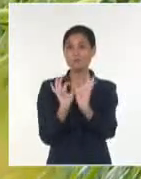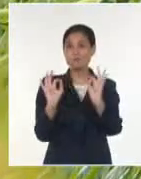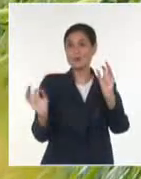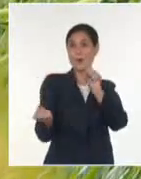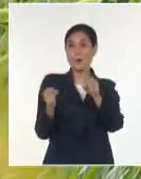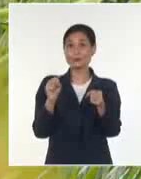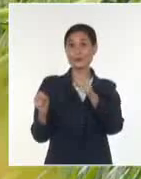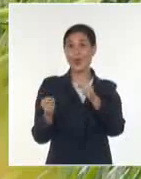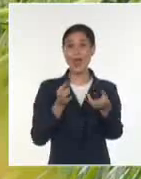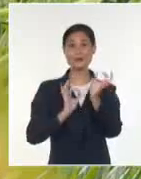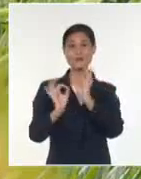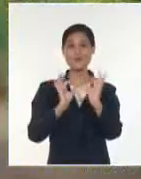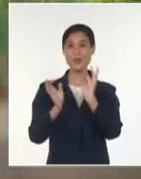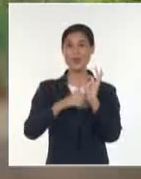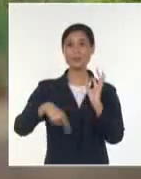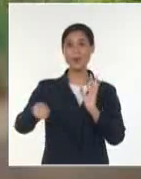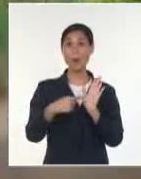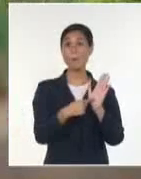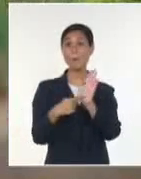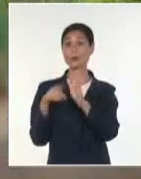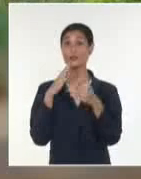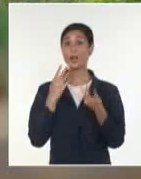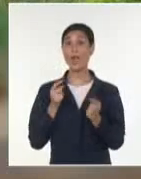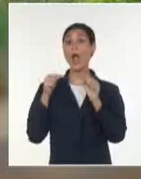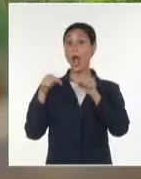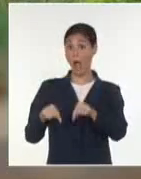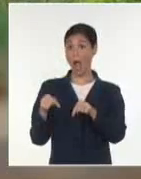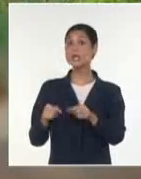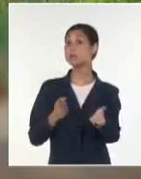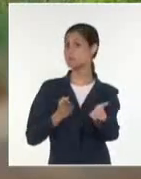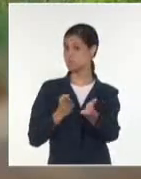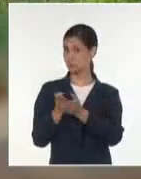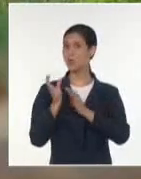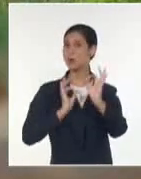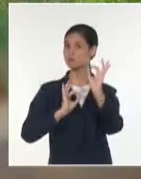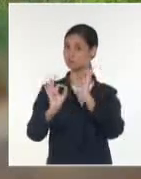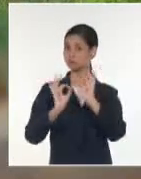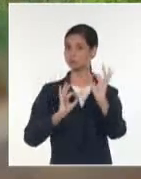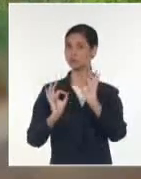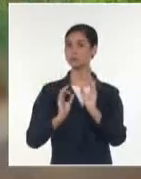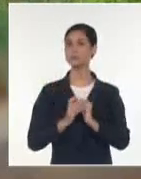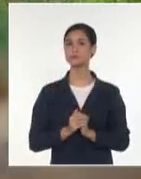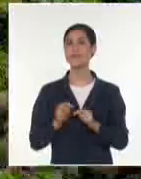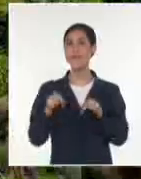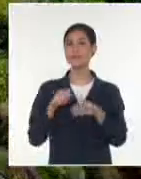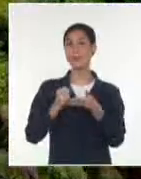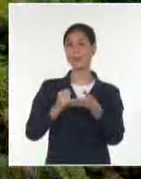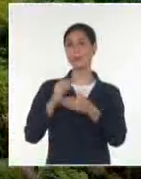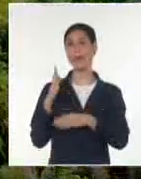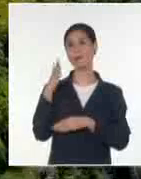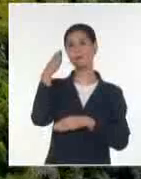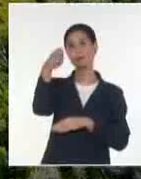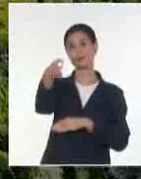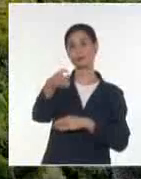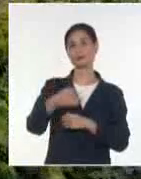y demuestran que el bienestar humano está intrínsecamente ligado al futuro del medio ambiente.